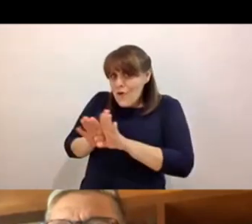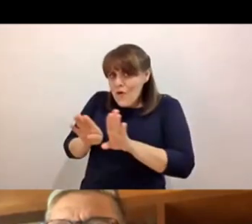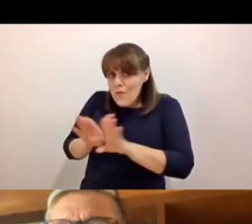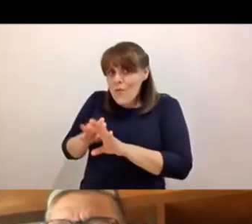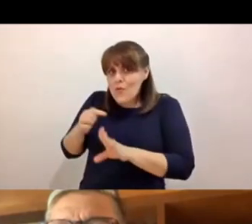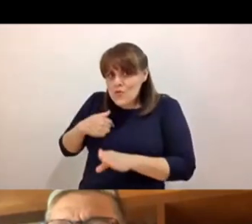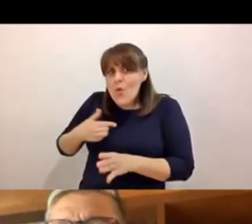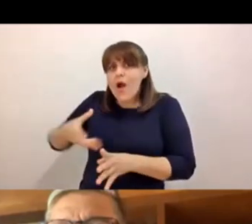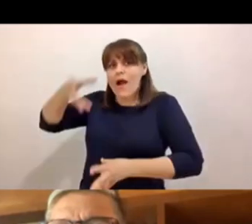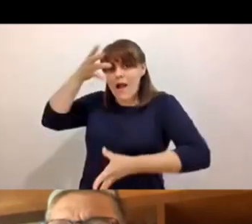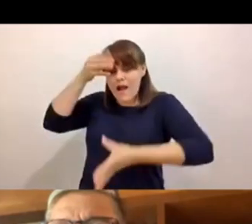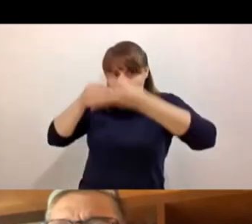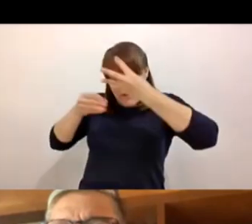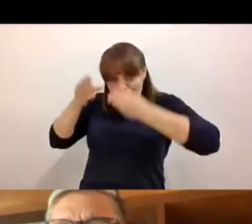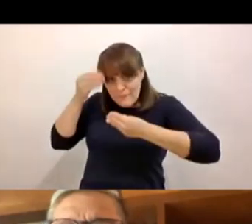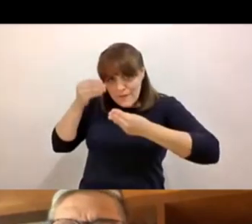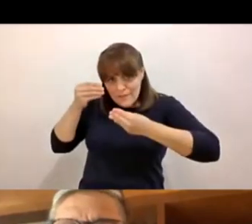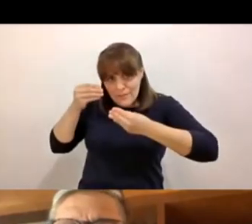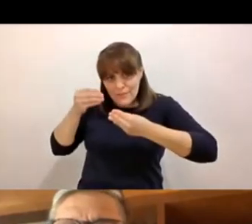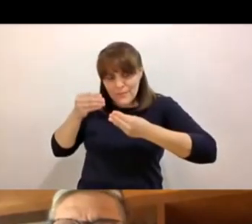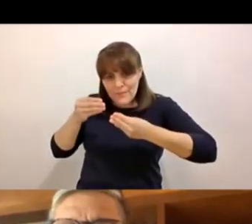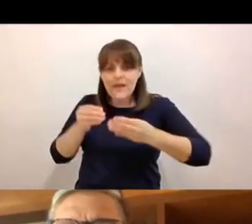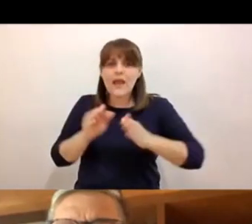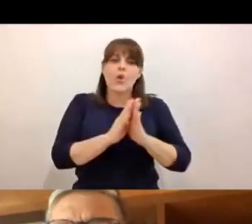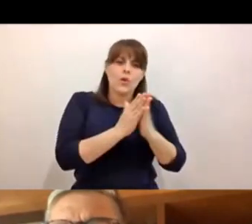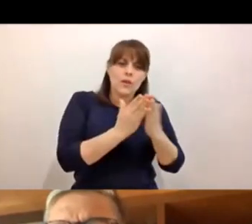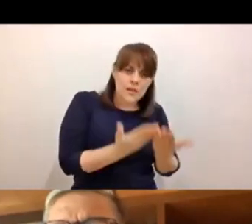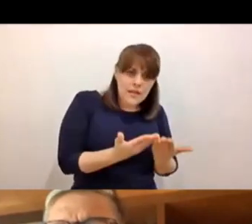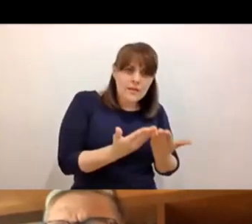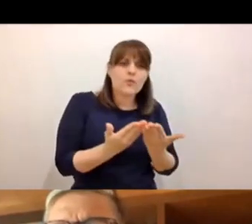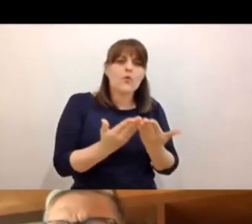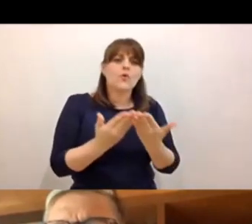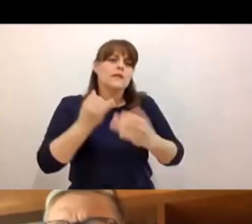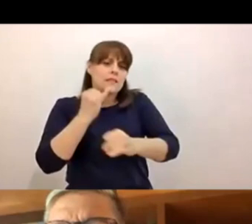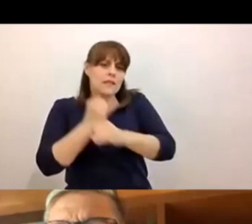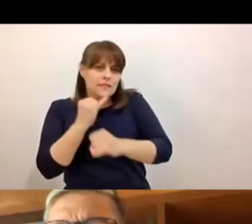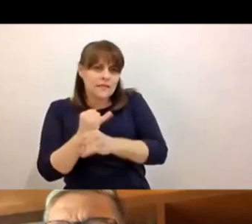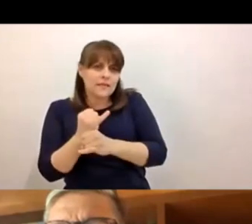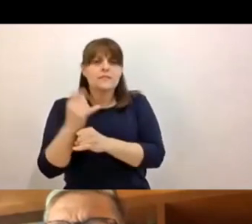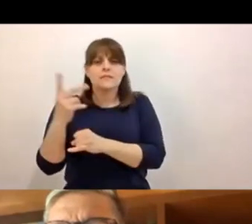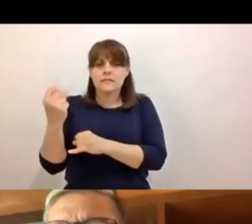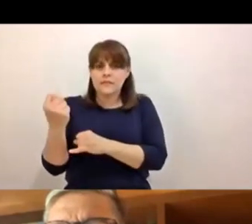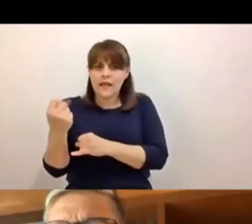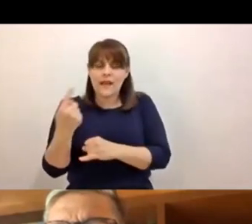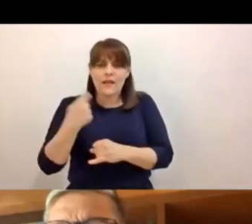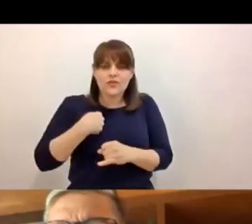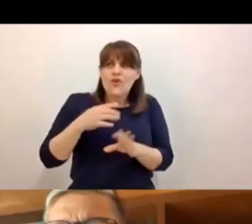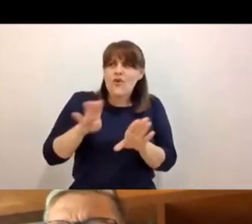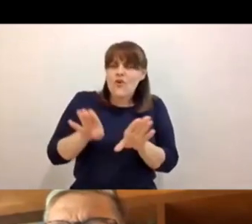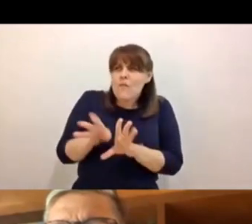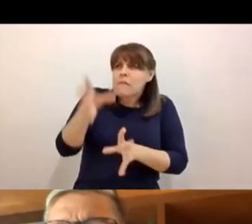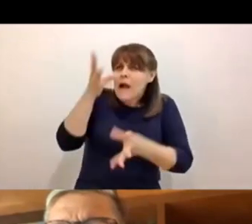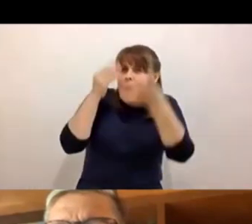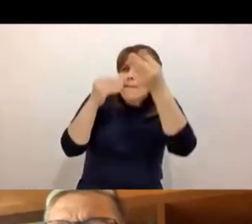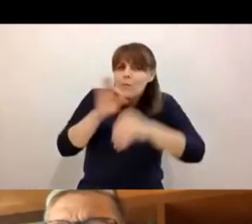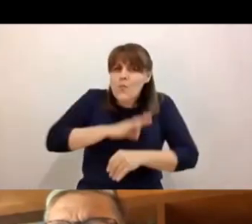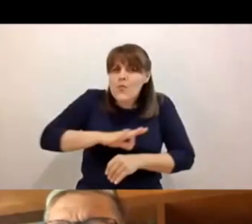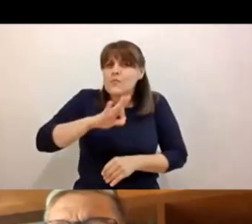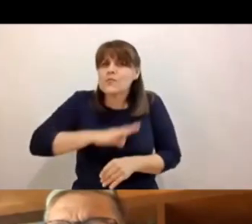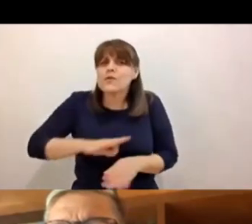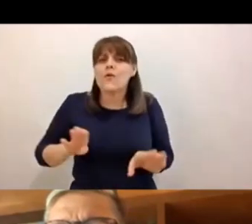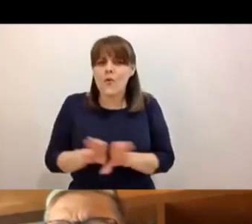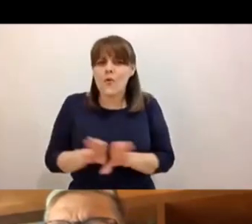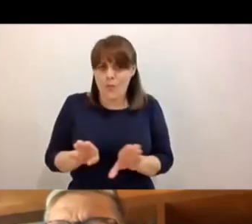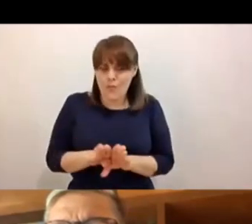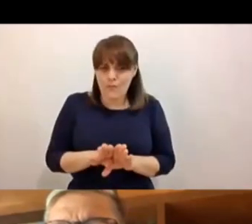en sus plataformas, en la televisión. Y eso es algo muy bueno. El punto número 10 es que se